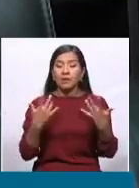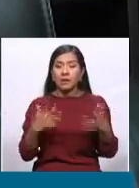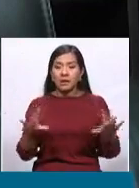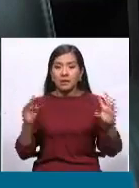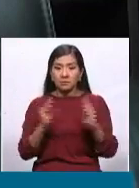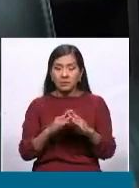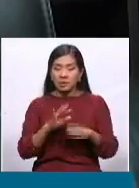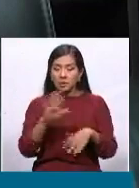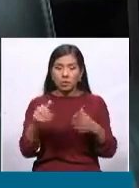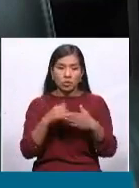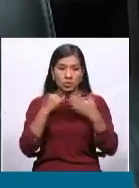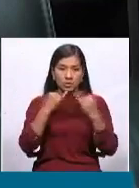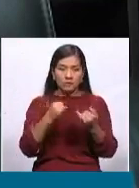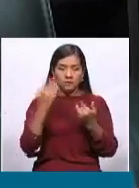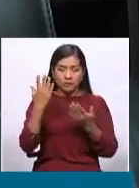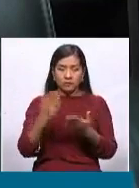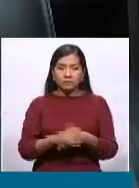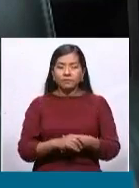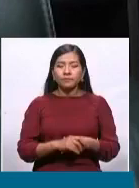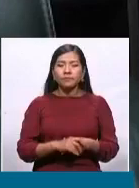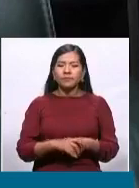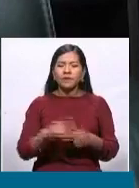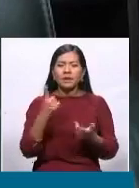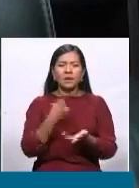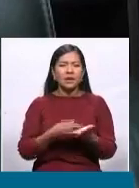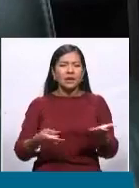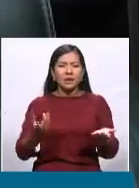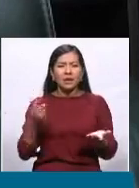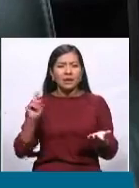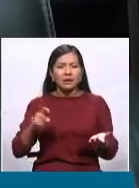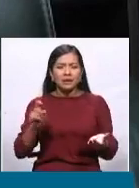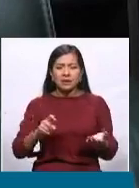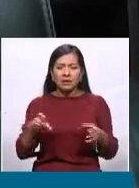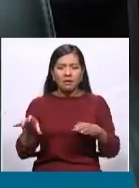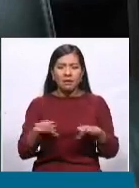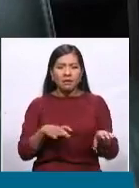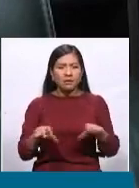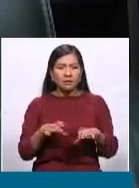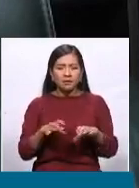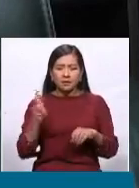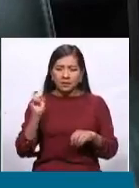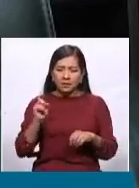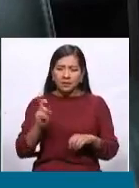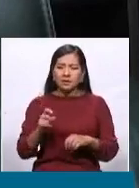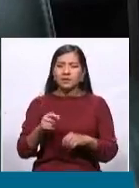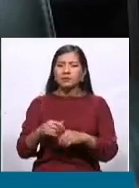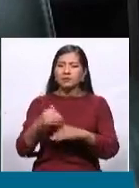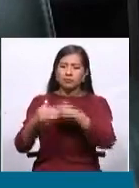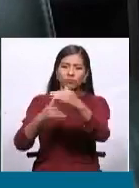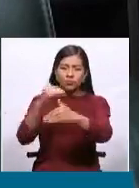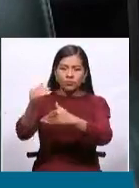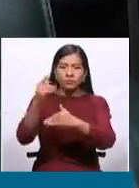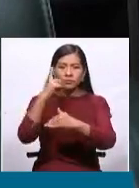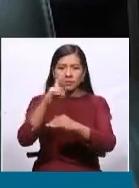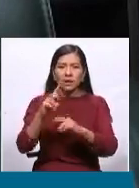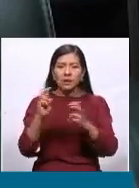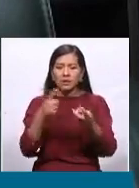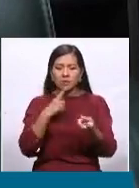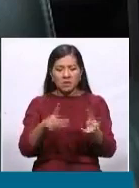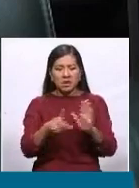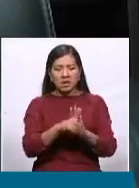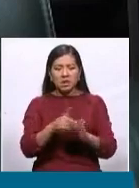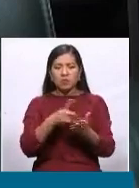detalle, diputado Omar Yujra, ¿qué procedimiento sigue esto de presentar leyes o